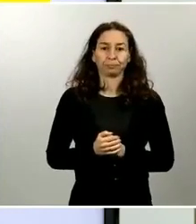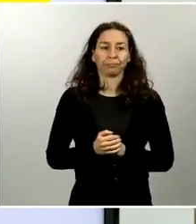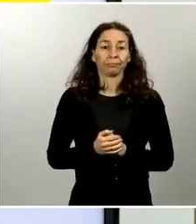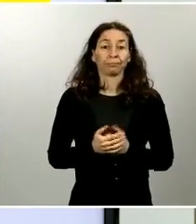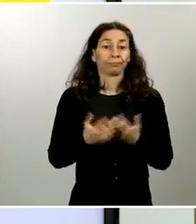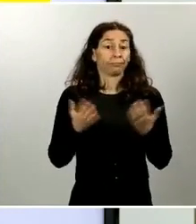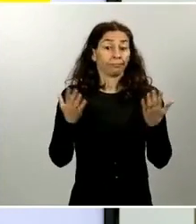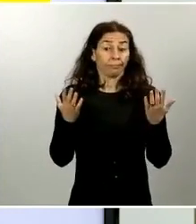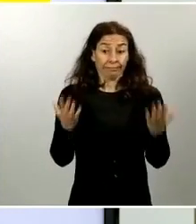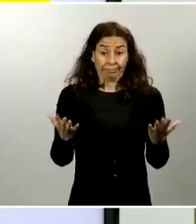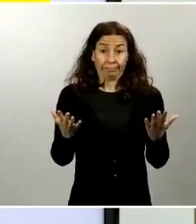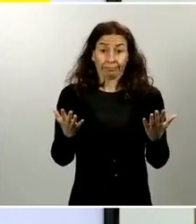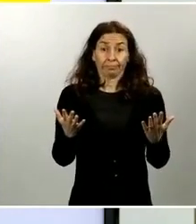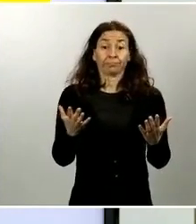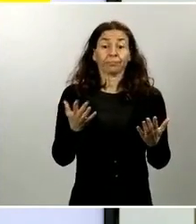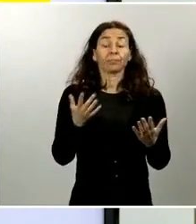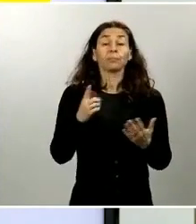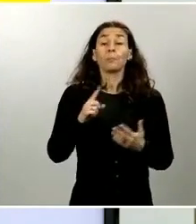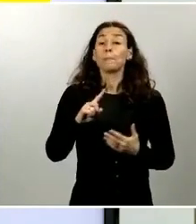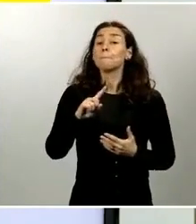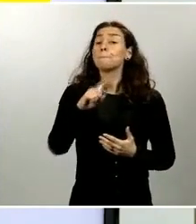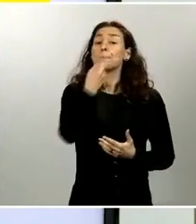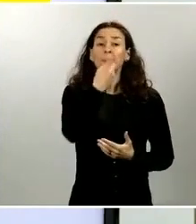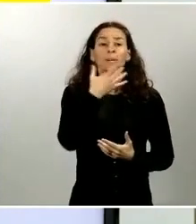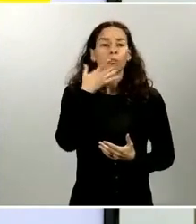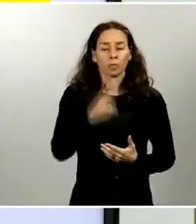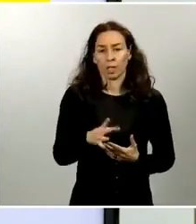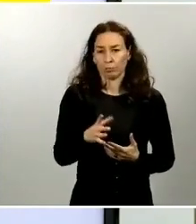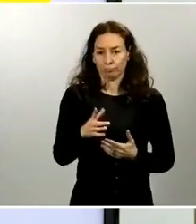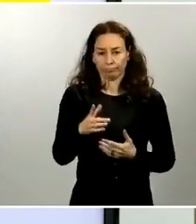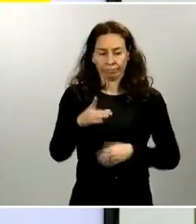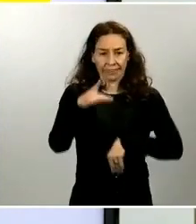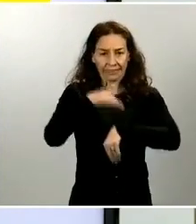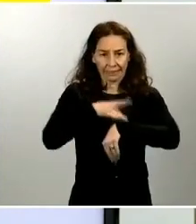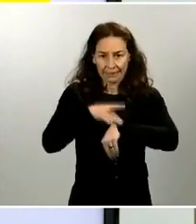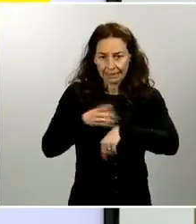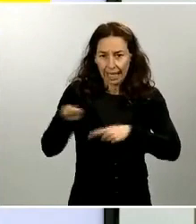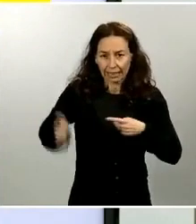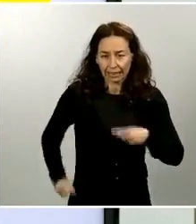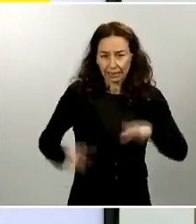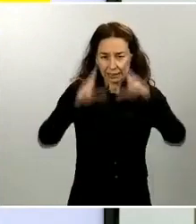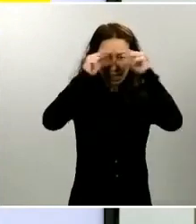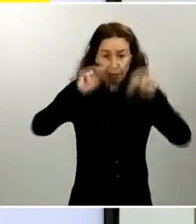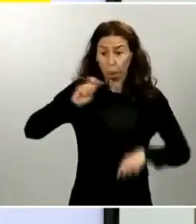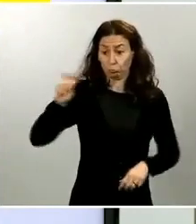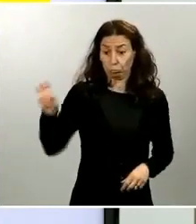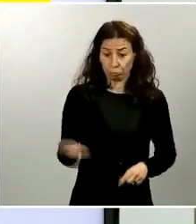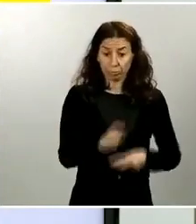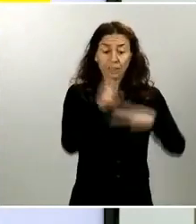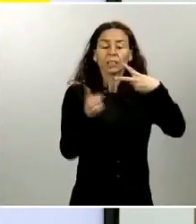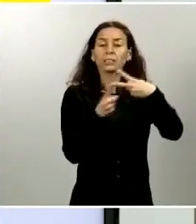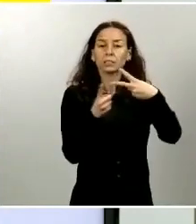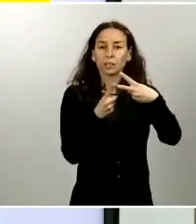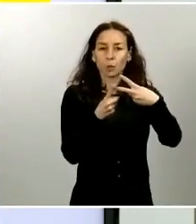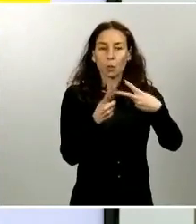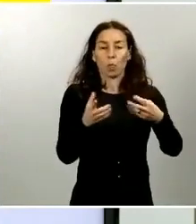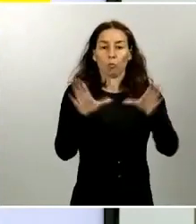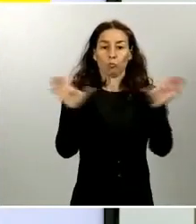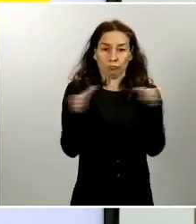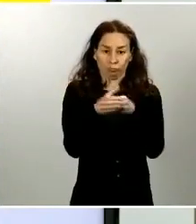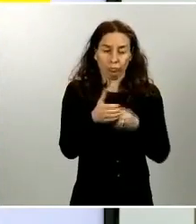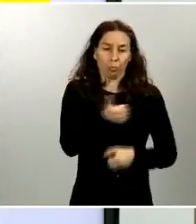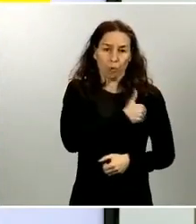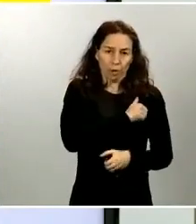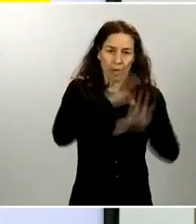sin duda, por el personal sanitario, secundados por las fuerzas y cuerpos de seguridad del Estado, por las fuerzas armadas y por todos